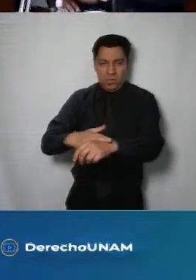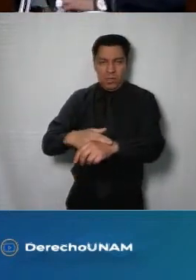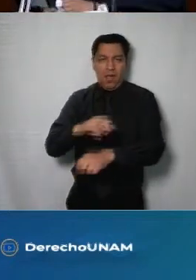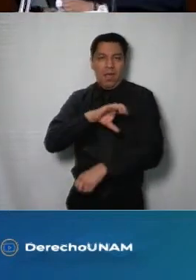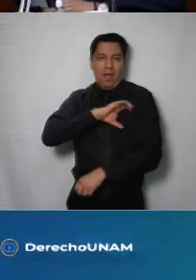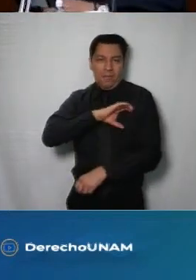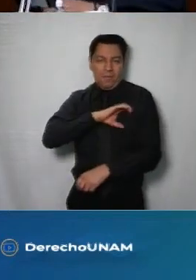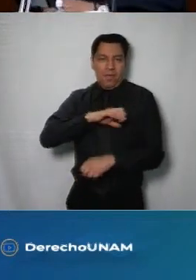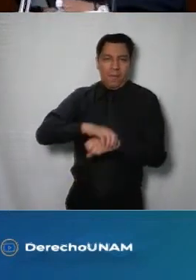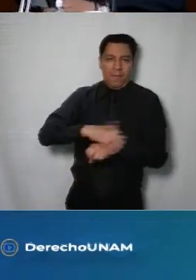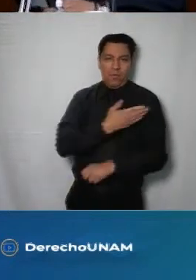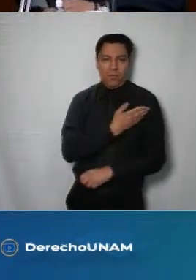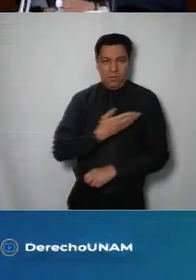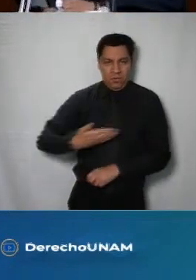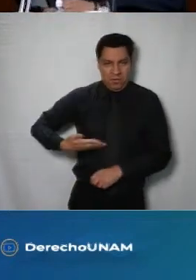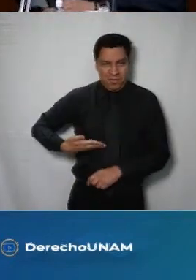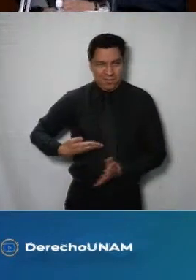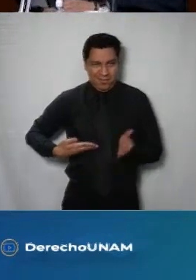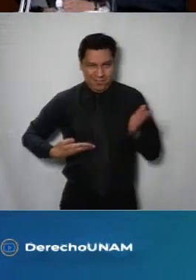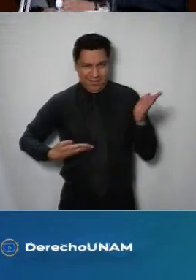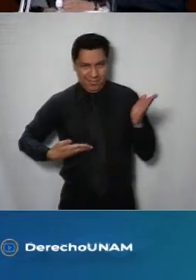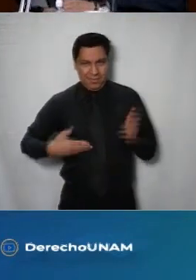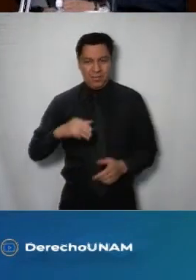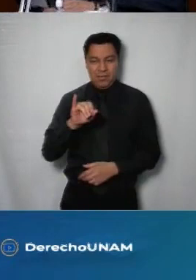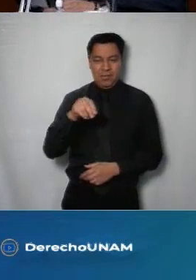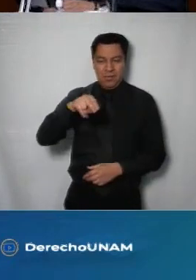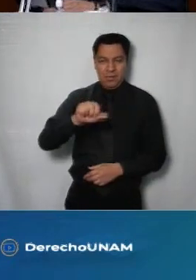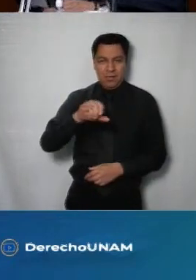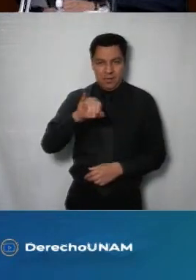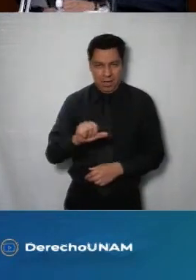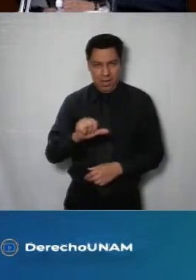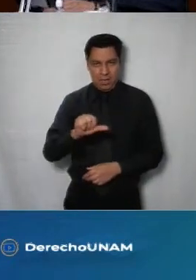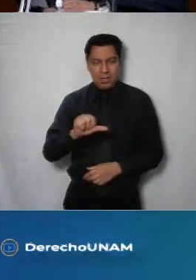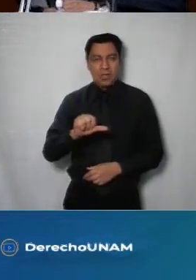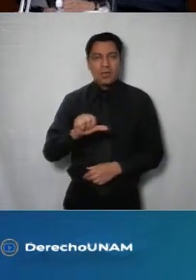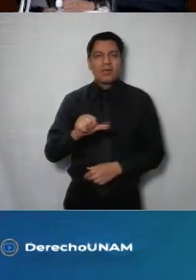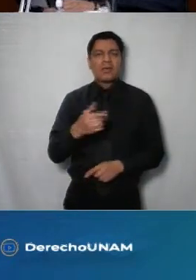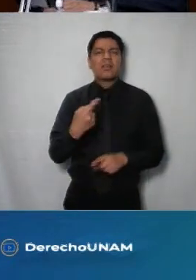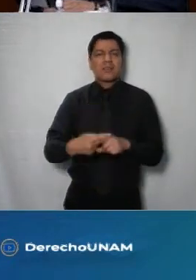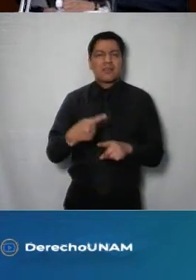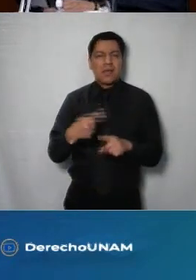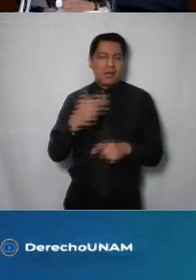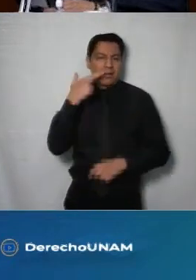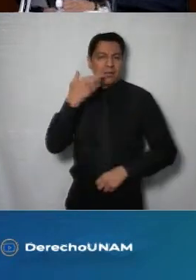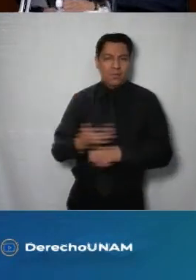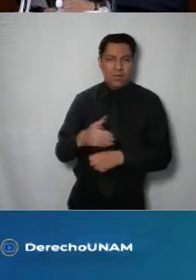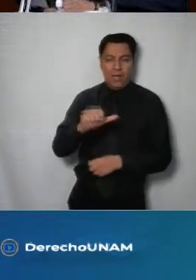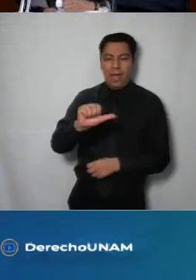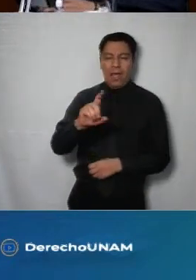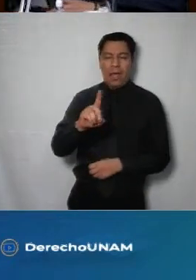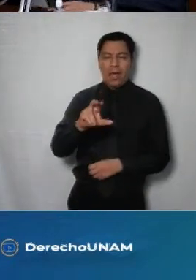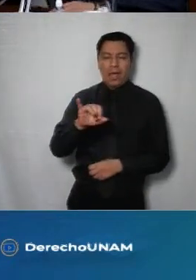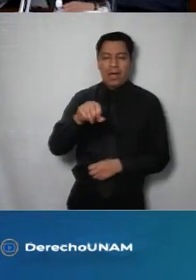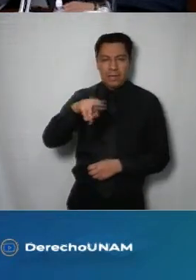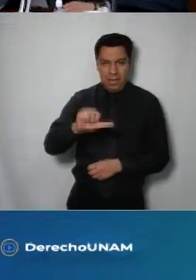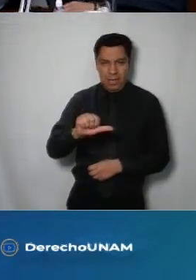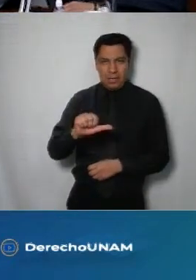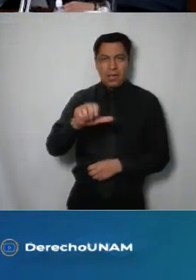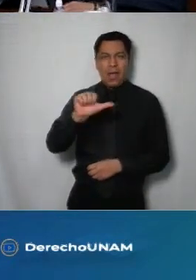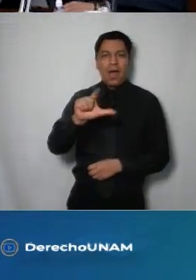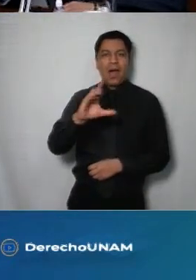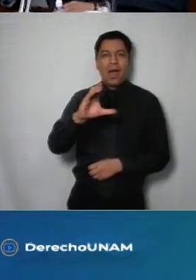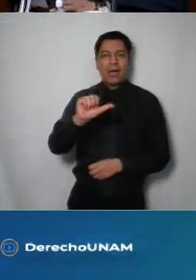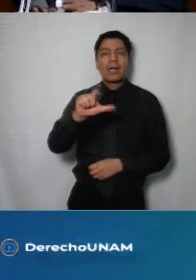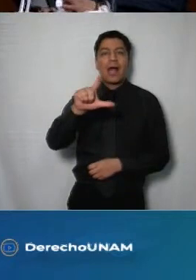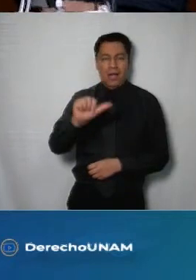con mi querido amigo y comisionado presidente del INAI Adrián Alcalá Méndez el cual busca promover la participación de la comunidad